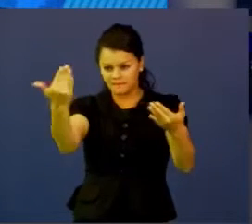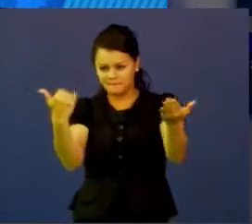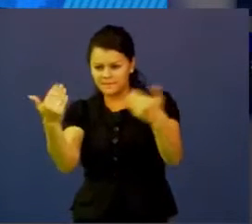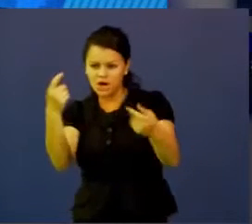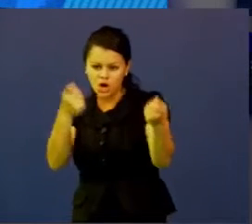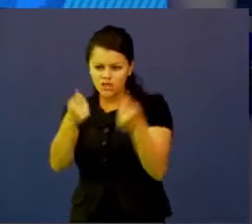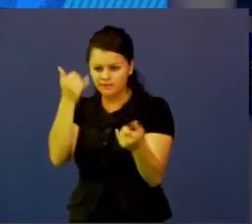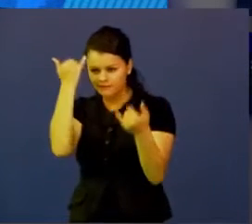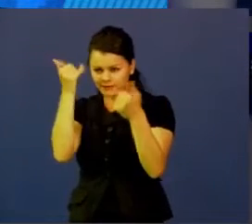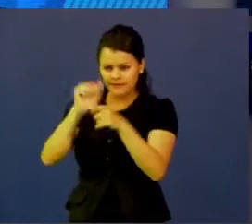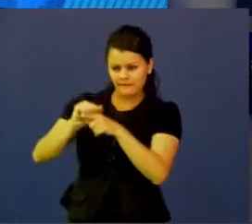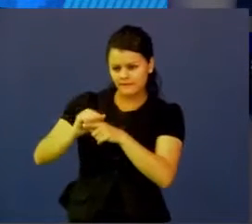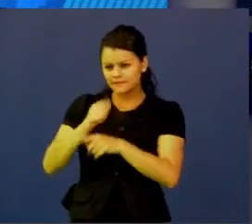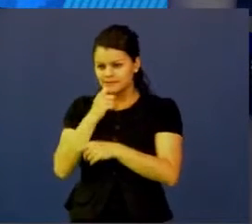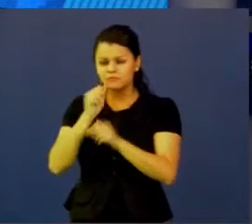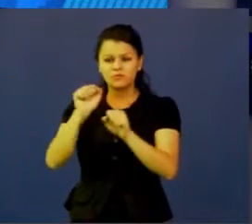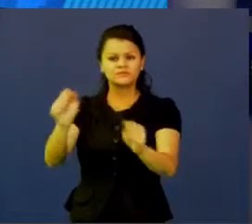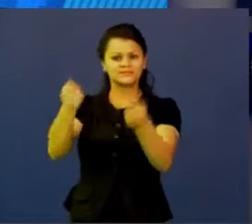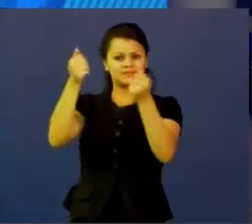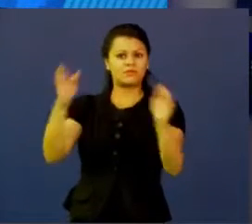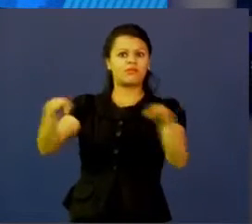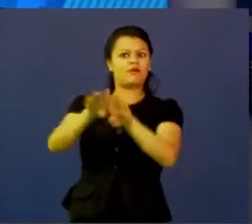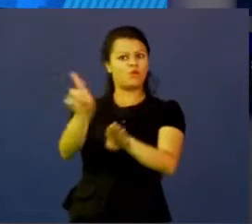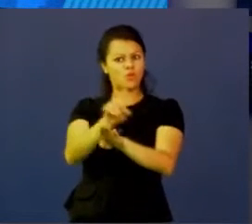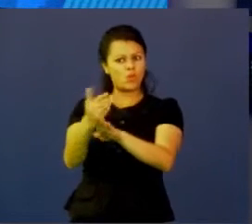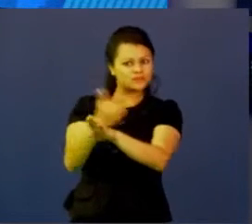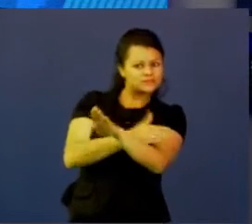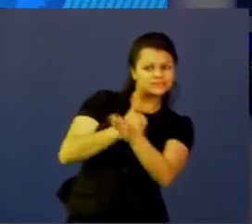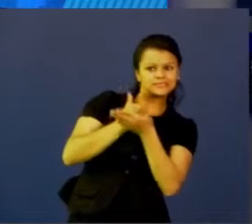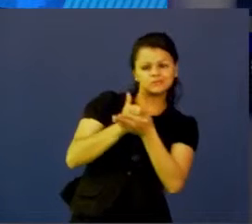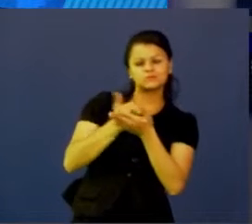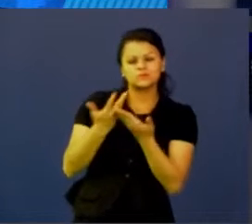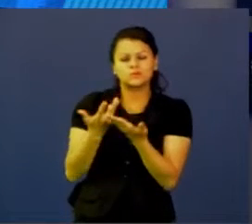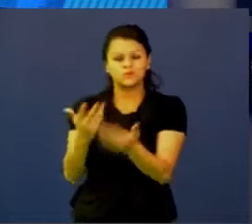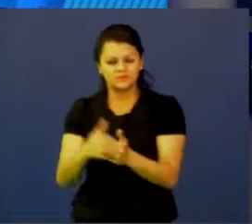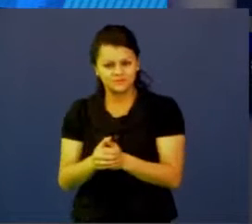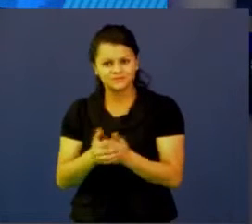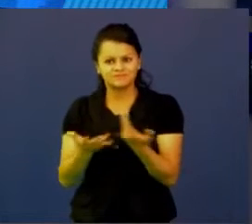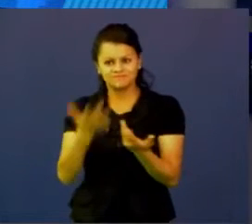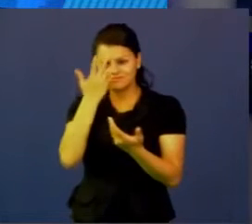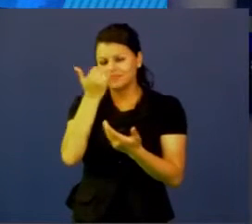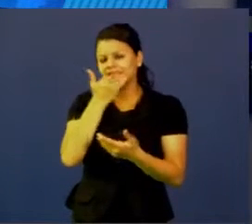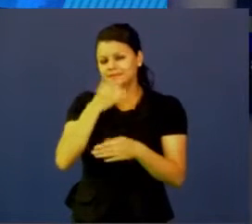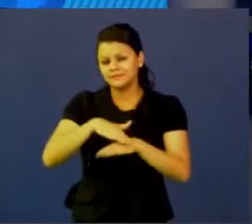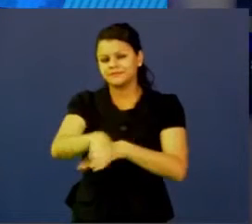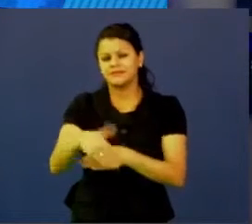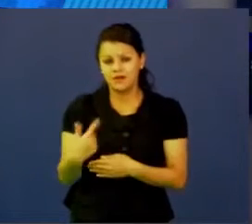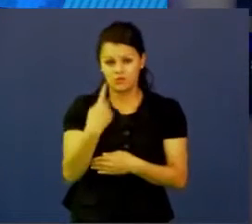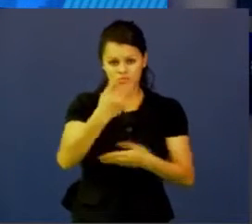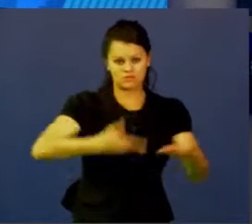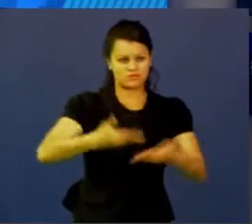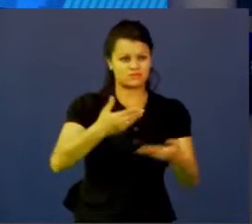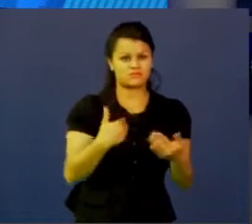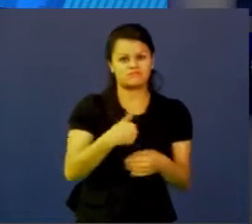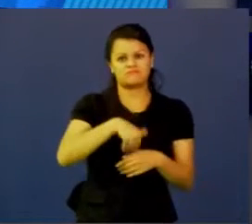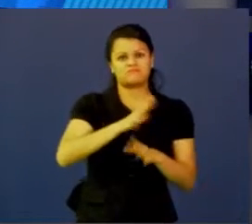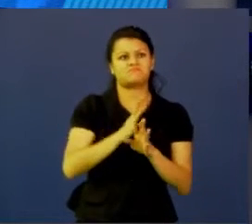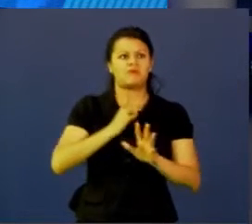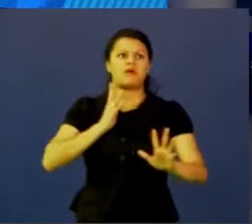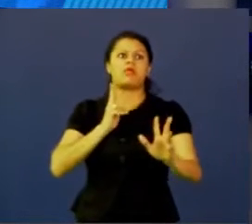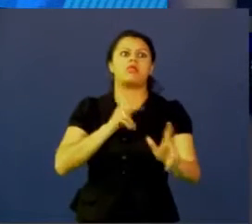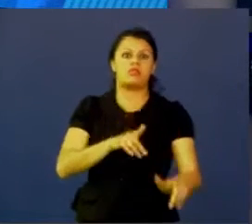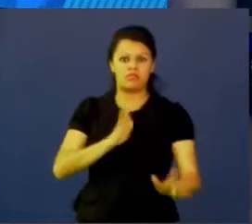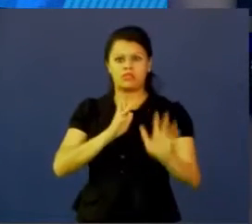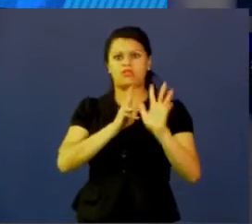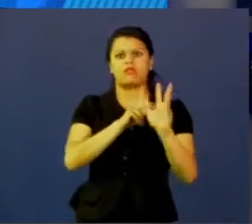salvarla pues no nos hubiera pasado lo que nos pasó después, es que obviamente una de las dos tiendas quedó con el monopolio, entonces teníamos que hacer filas más grandes,